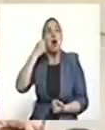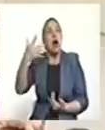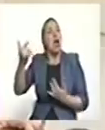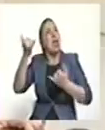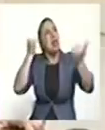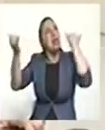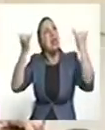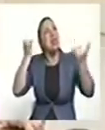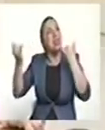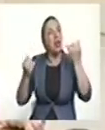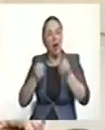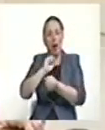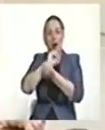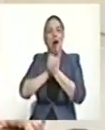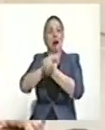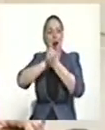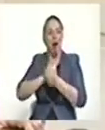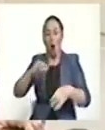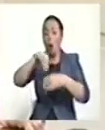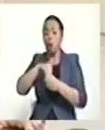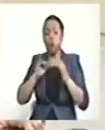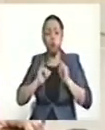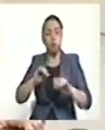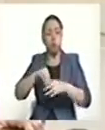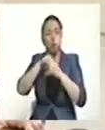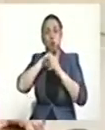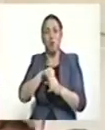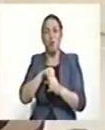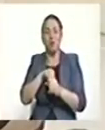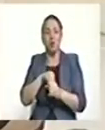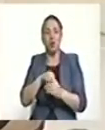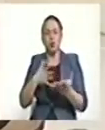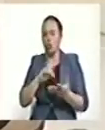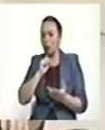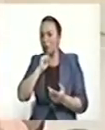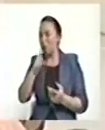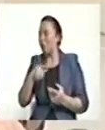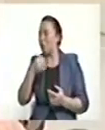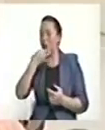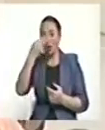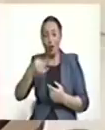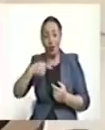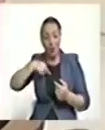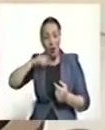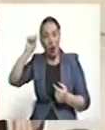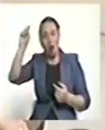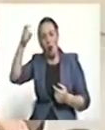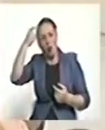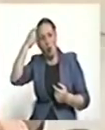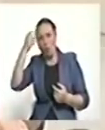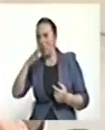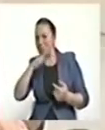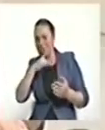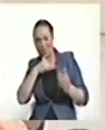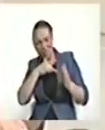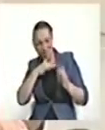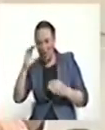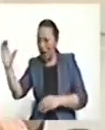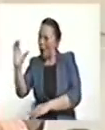penales, adaptarlos en la temporalidad? Yo pregunto, ¿acaso esto es un Estado fallido? ¿Aquí acaso no hay normas?